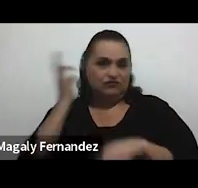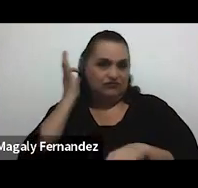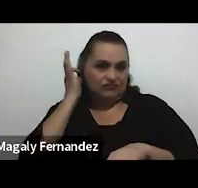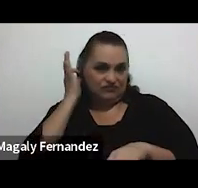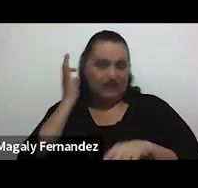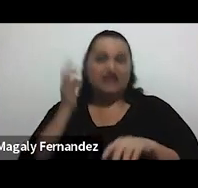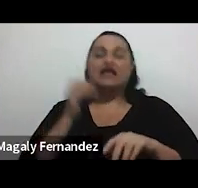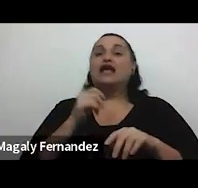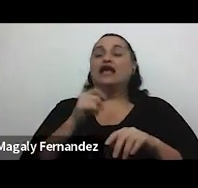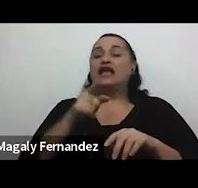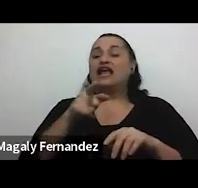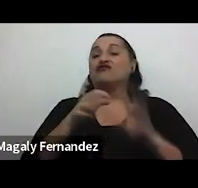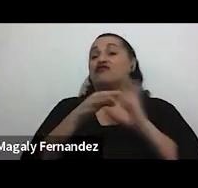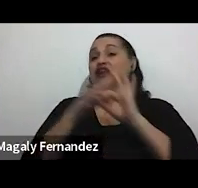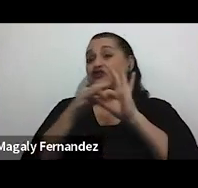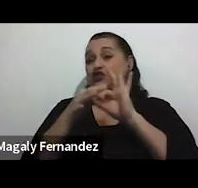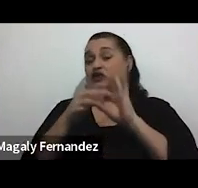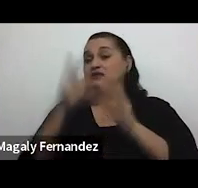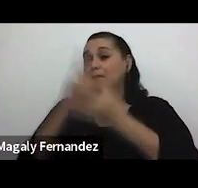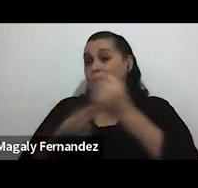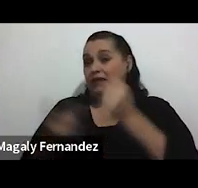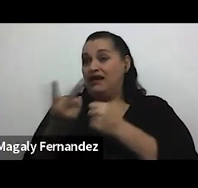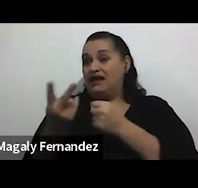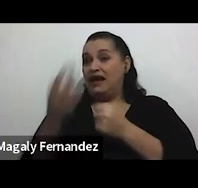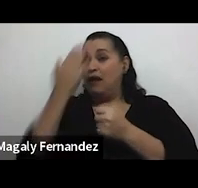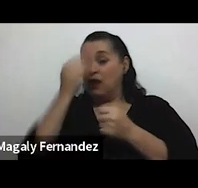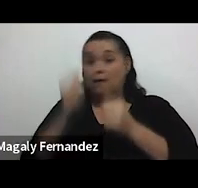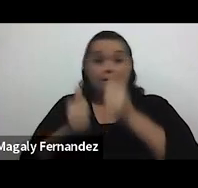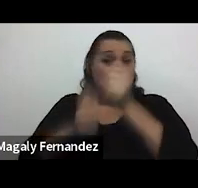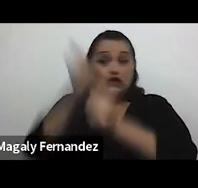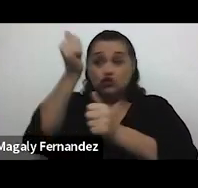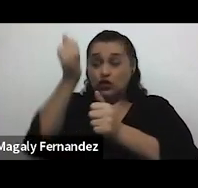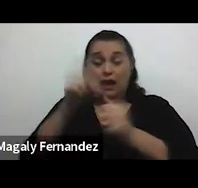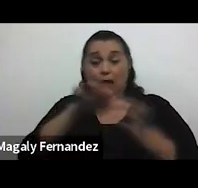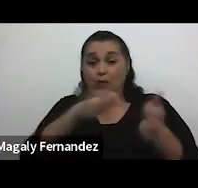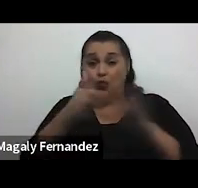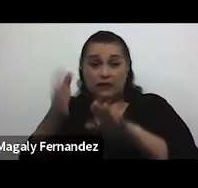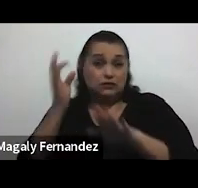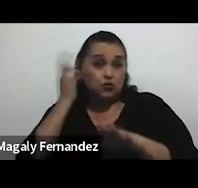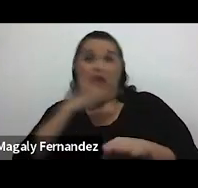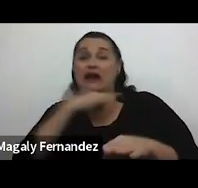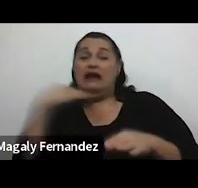relaciones de pareja, porque la mayoría de las víctimas de femicidio son